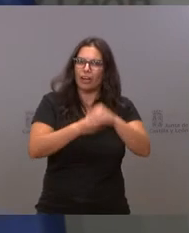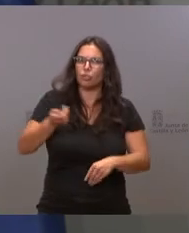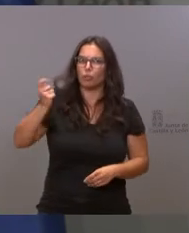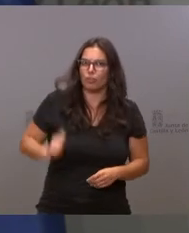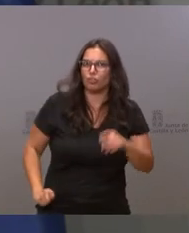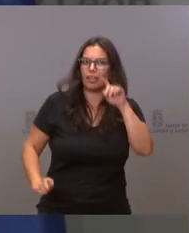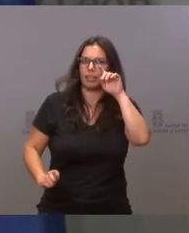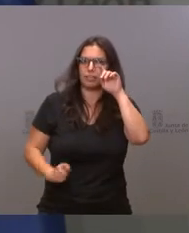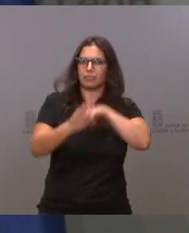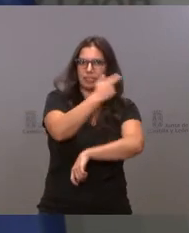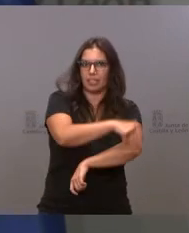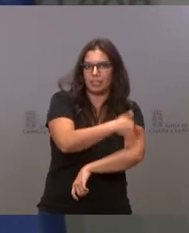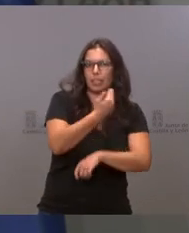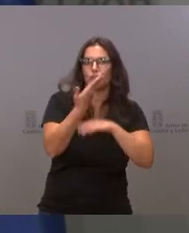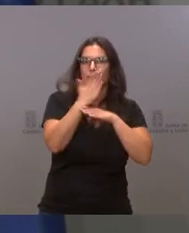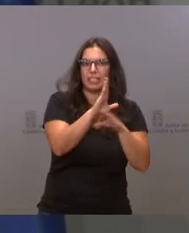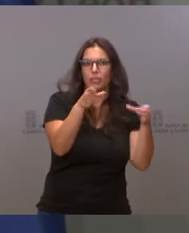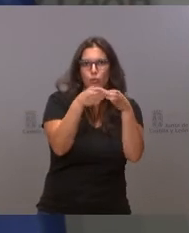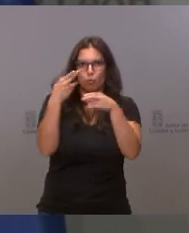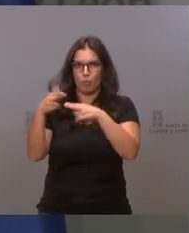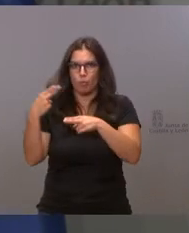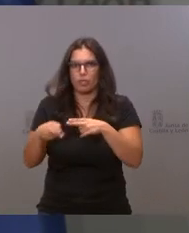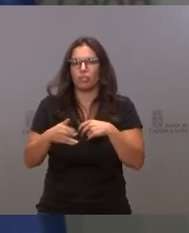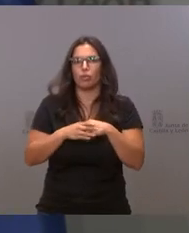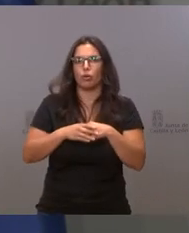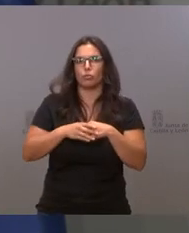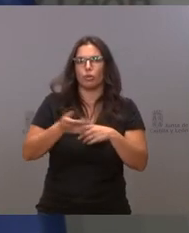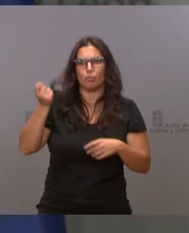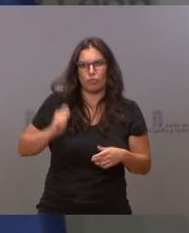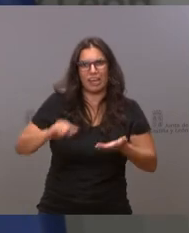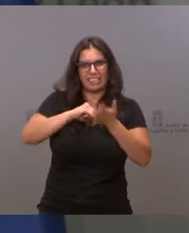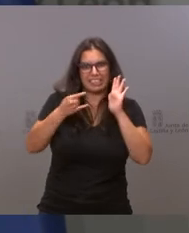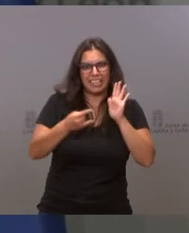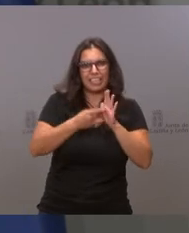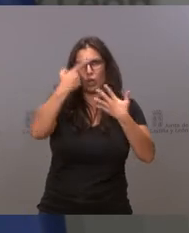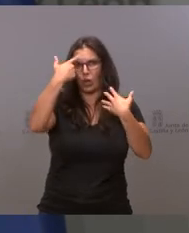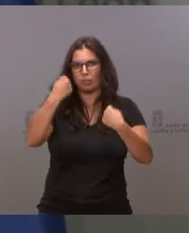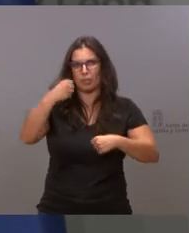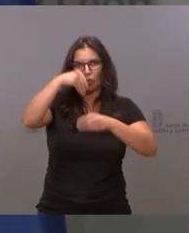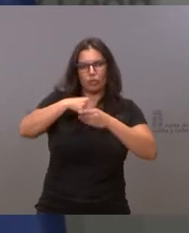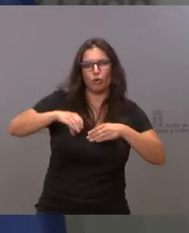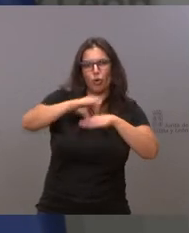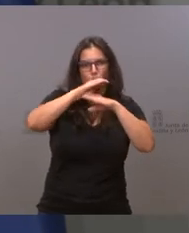sanitarios, representantes de partidos políticos, todo el personal técnico y experto de la consejería, es un trabajo inexistente.